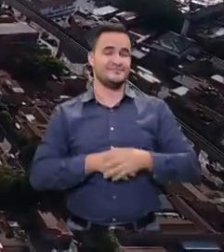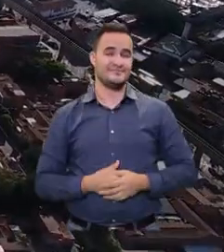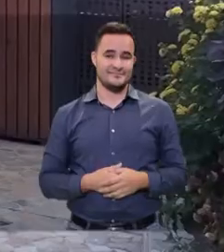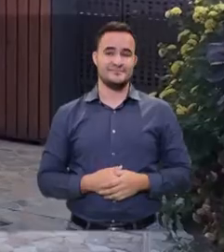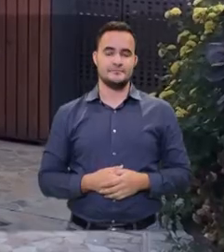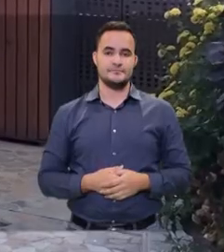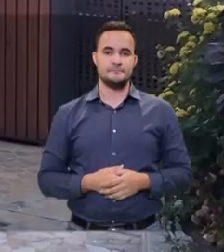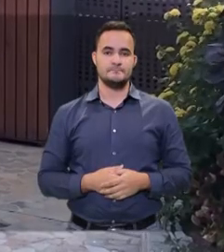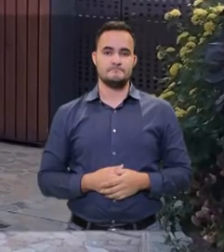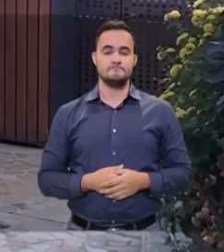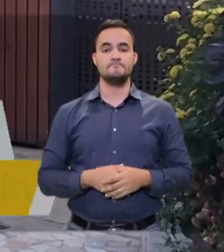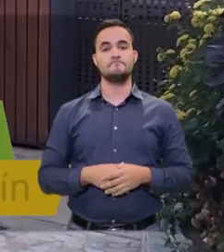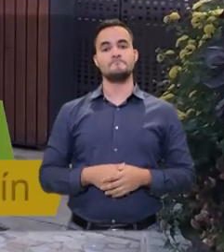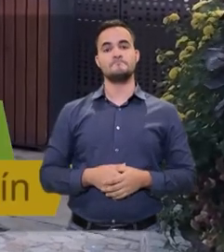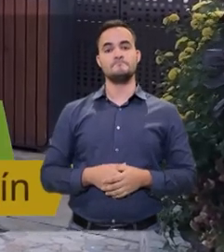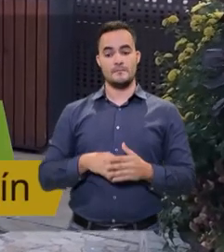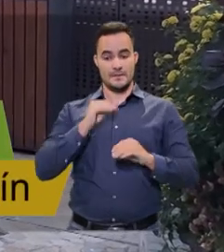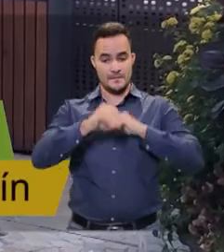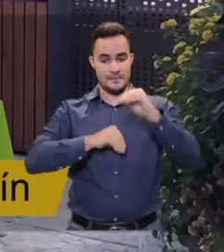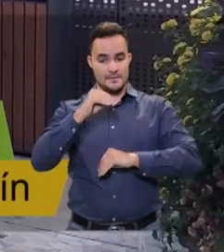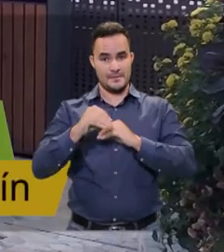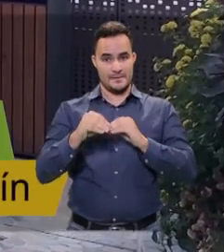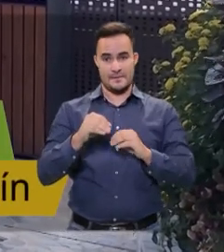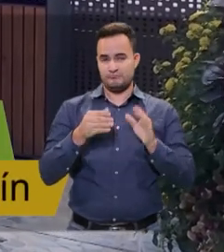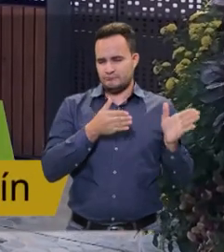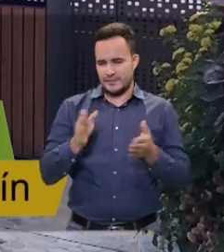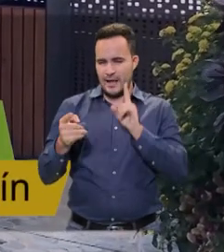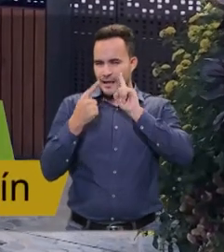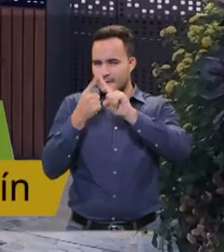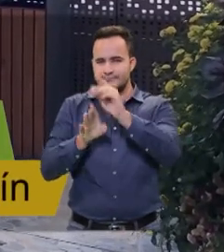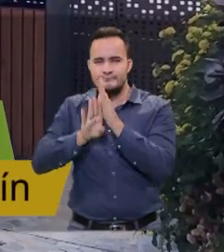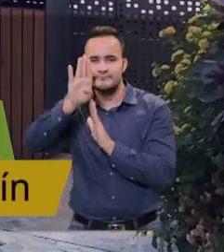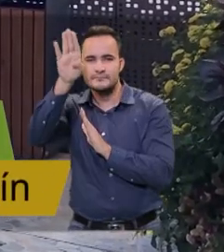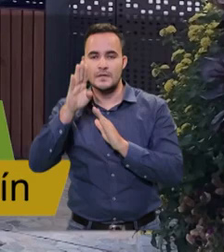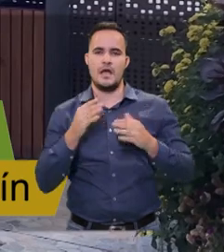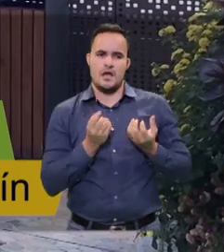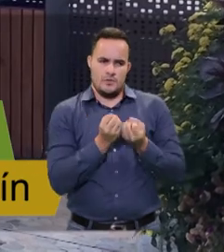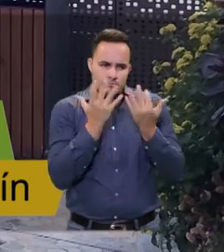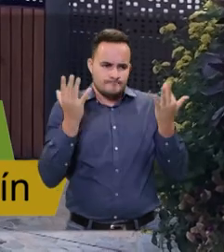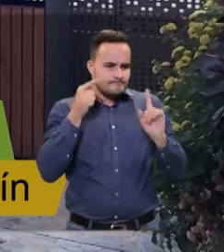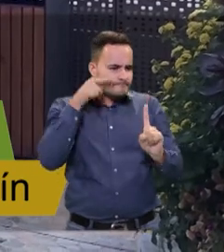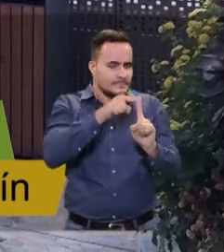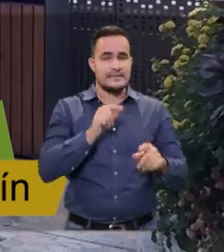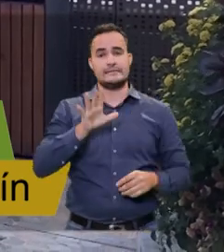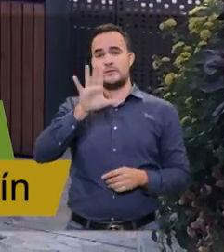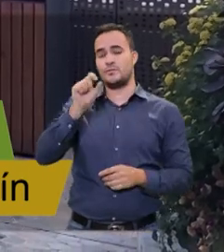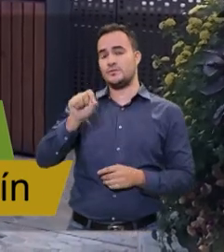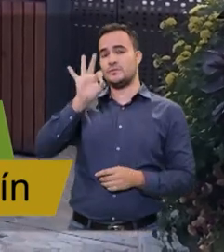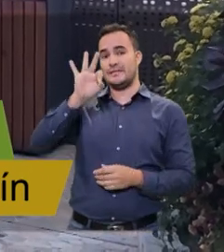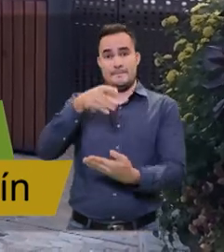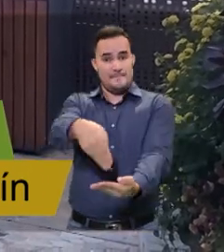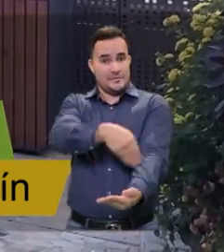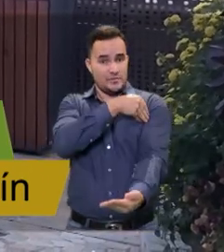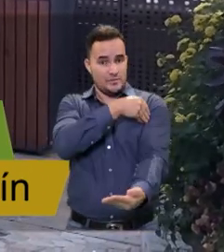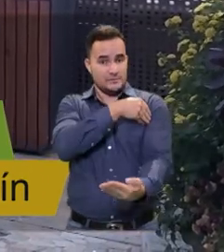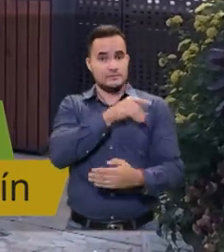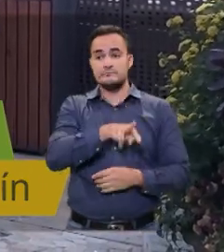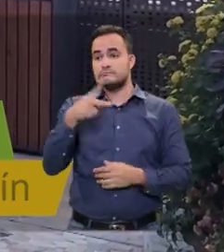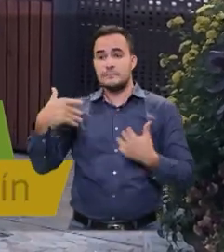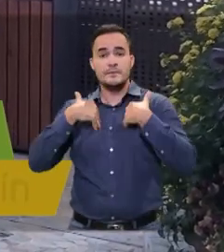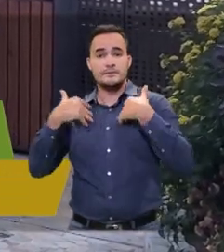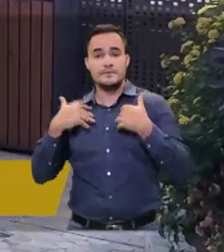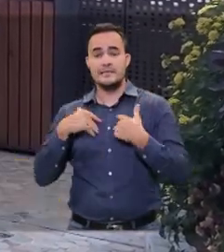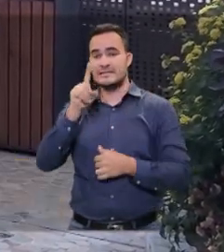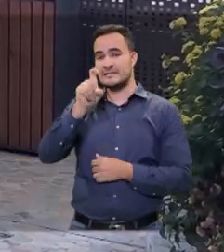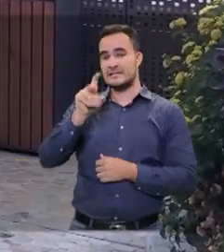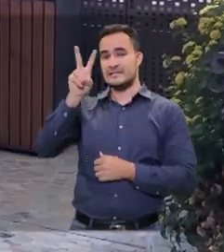Este plan de desarrollo tiene cifras históricas para la educación, 5.3 millones de pesos, para las